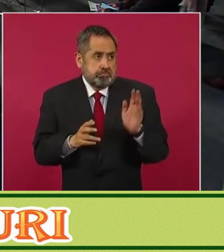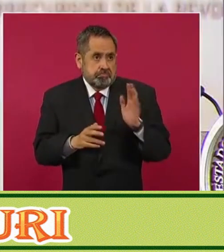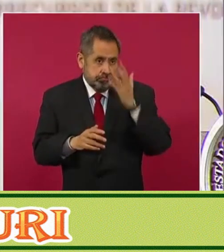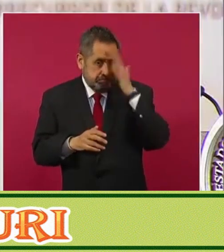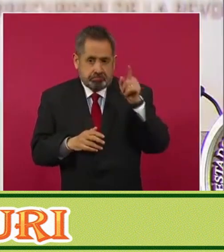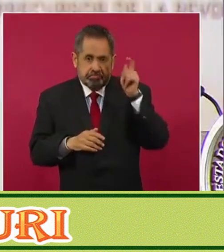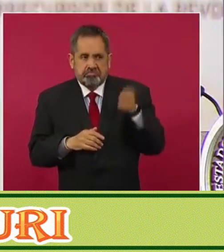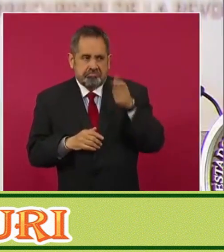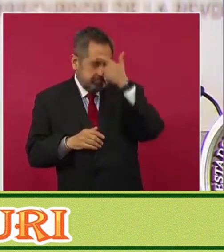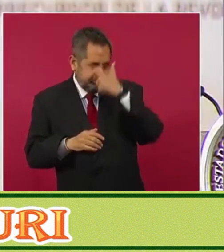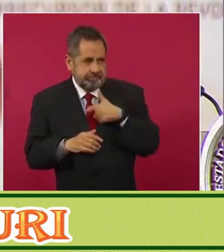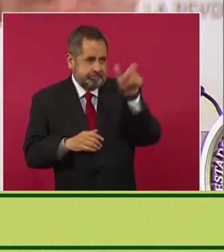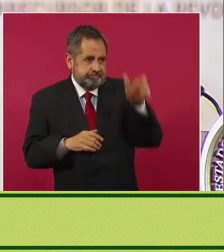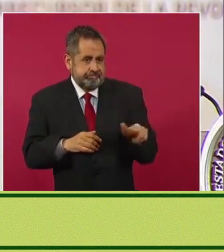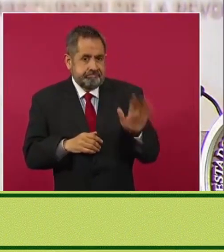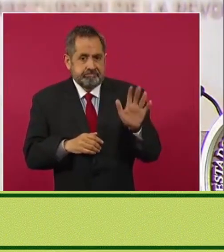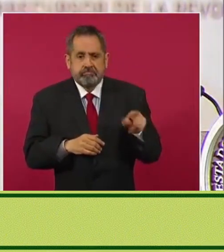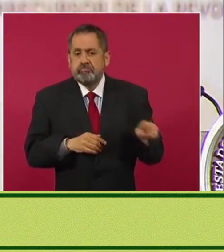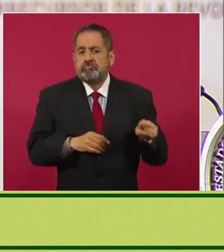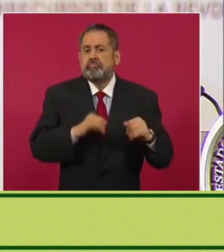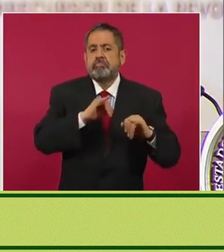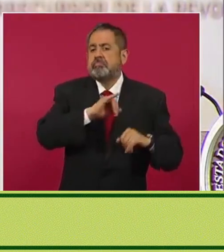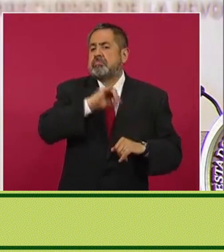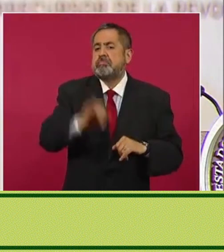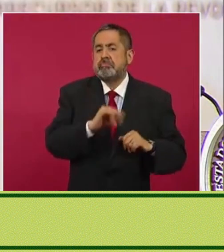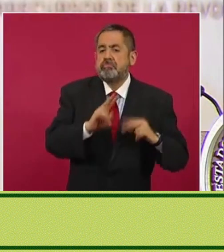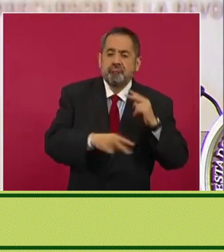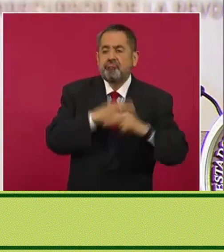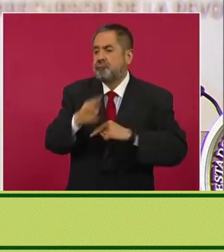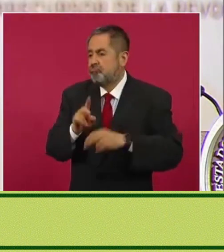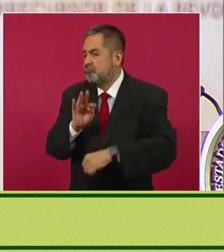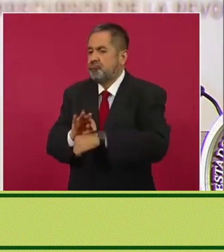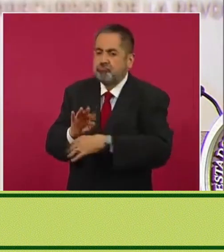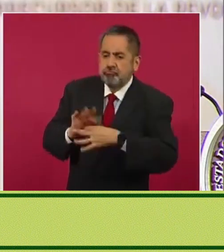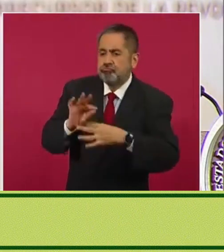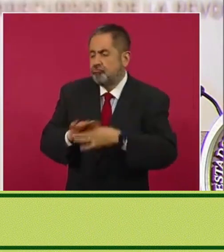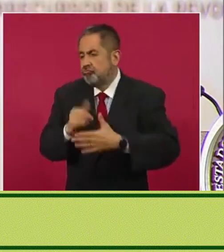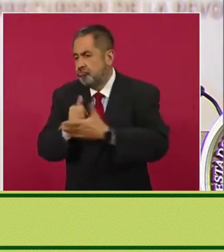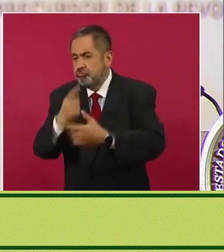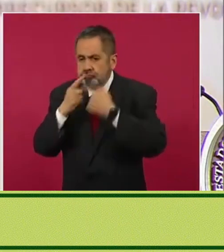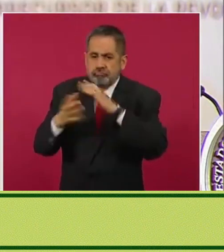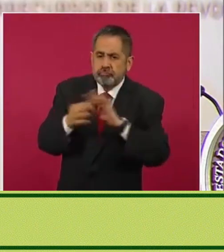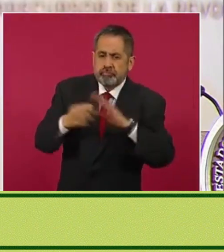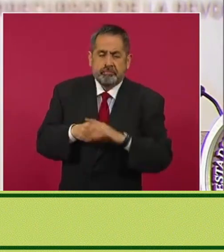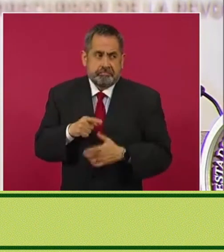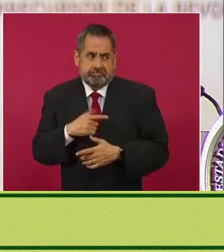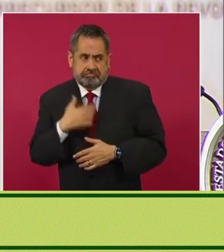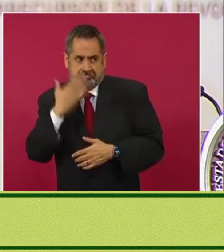se ha parado por un centro de trabajo,